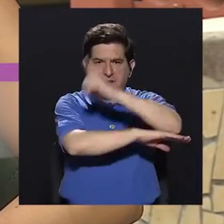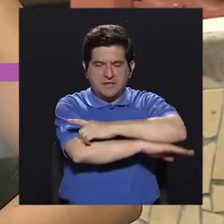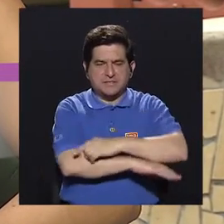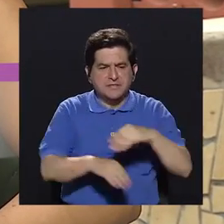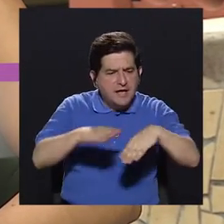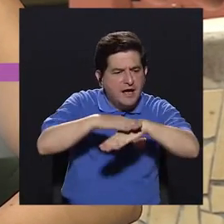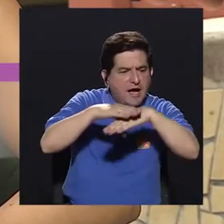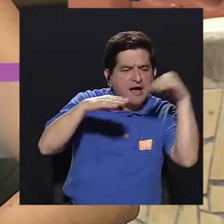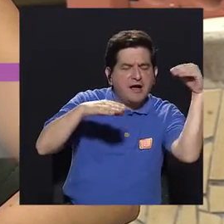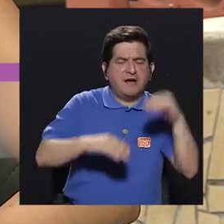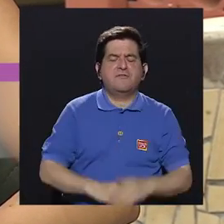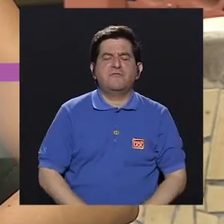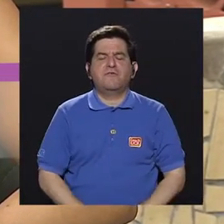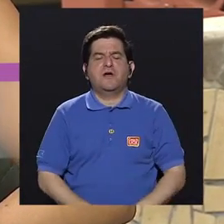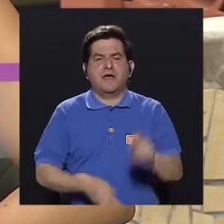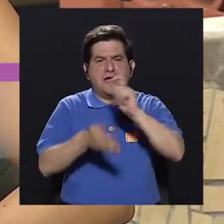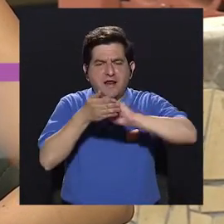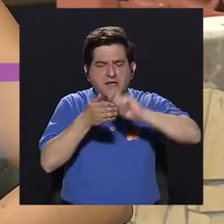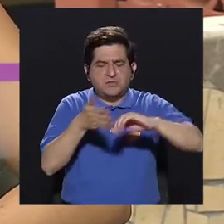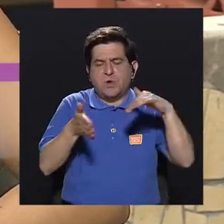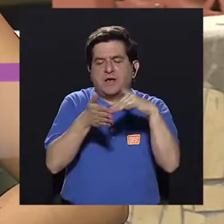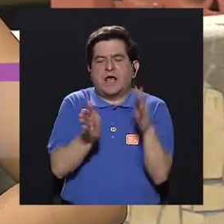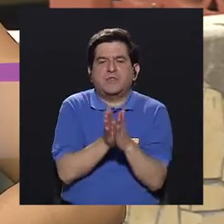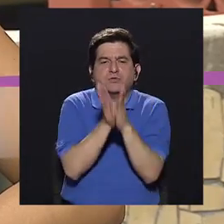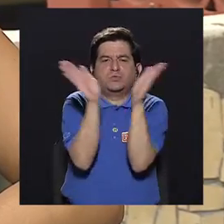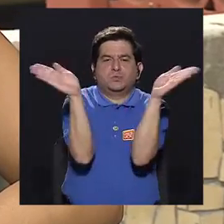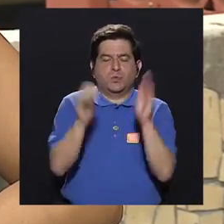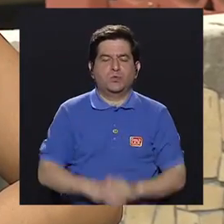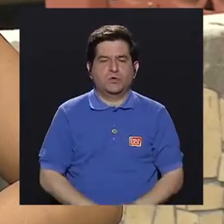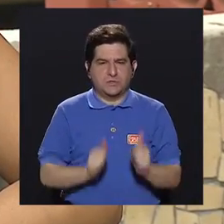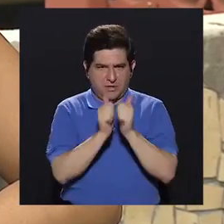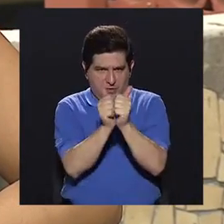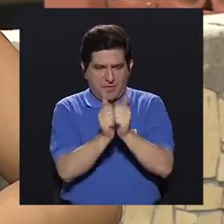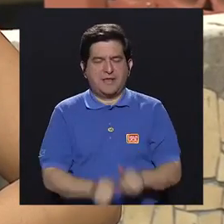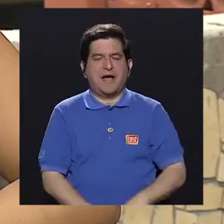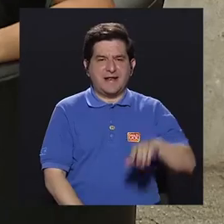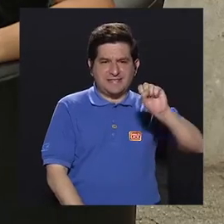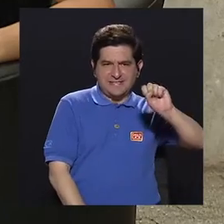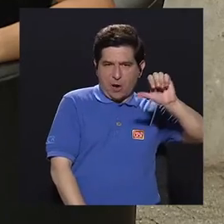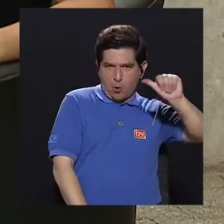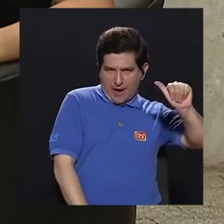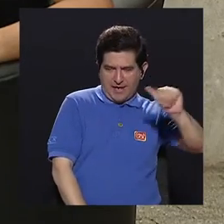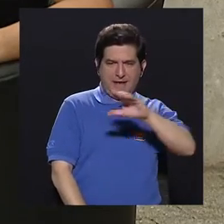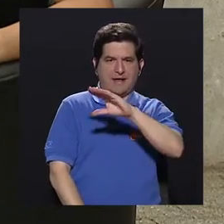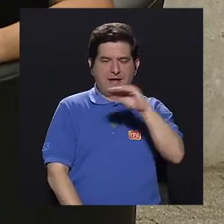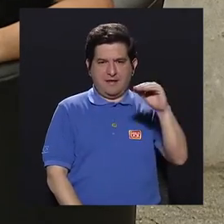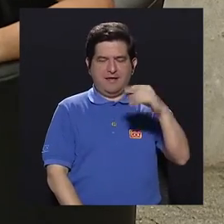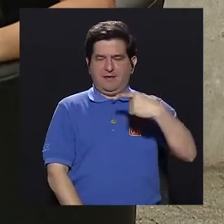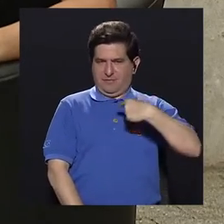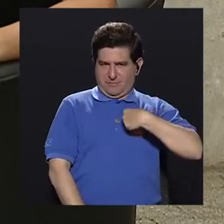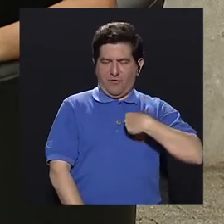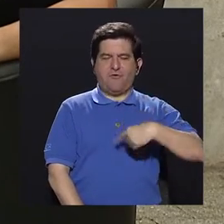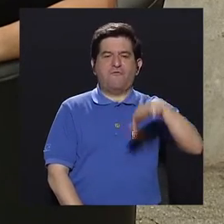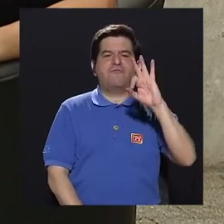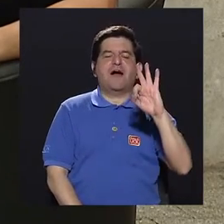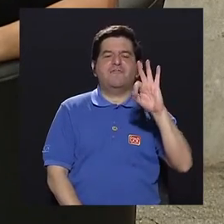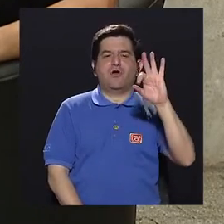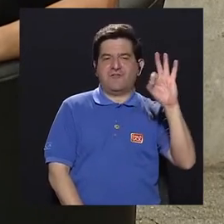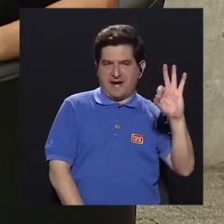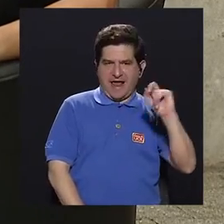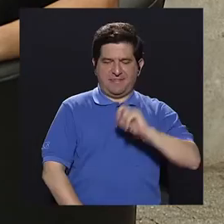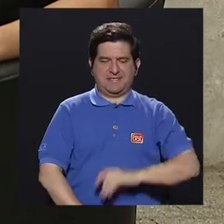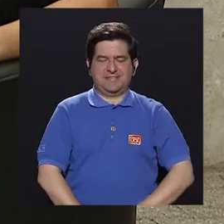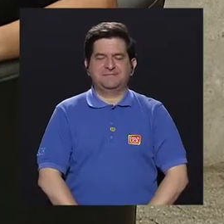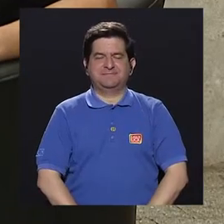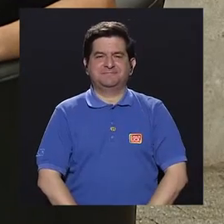de hoy, desde las afueras de la Escuela de Estudios Generales, les vamos a acompañar mi compañero Saúl Aguilar y su servidora Fabiola